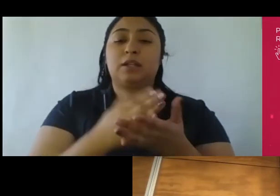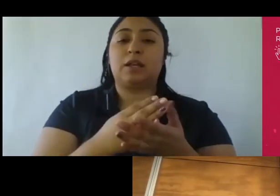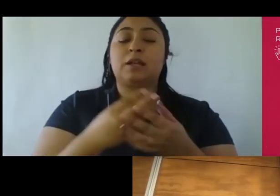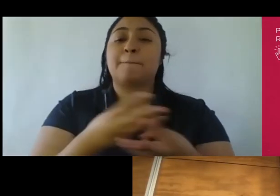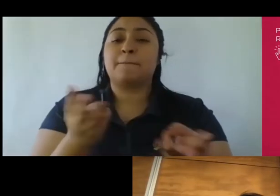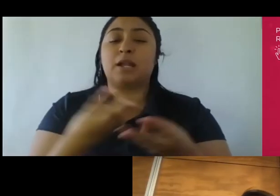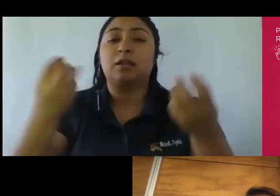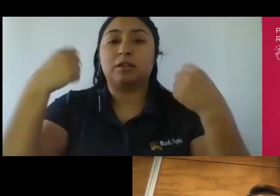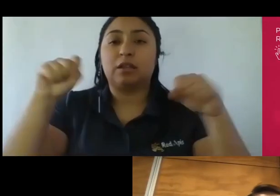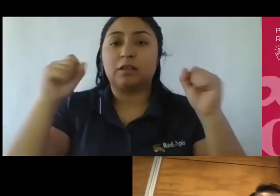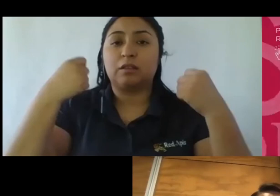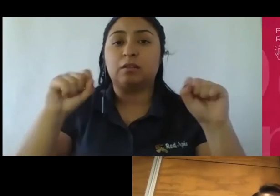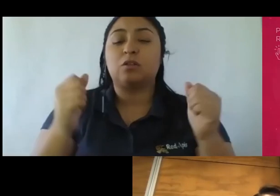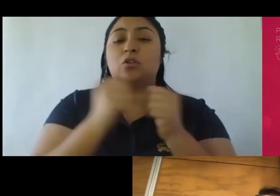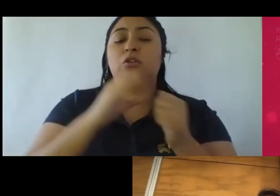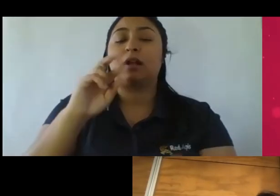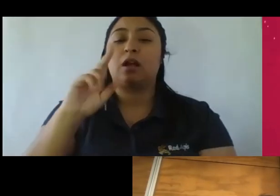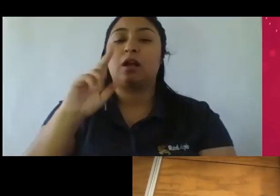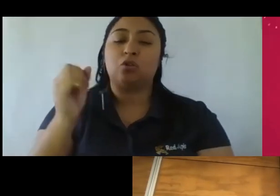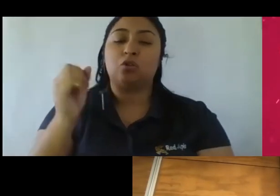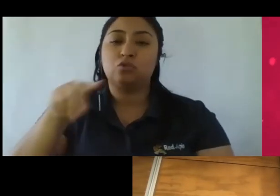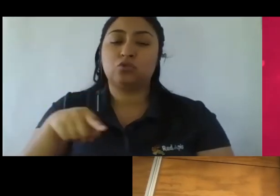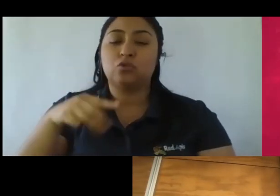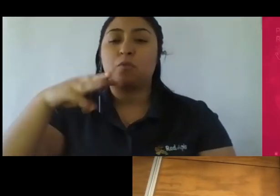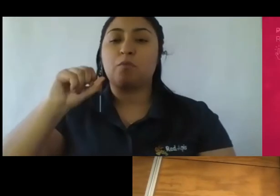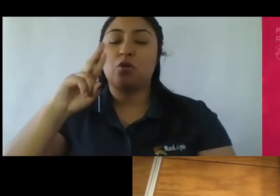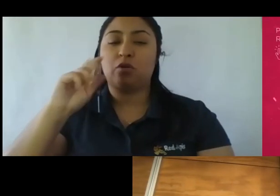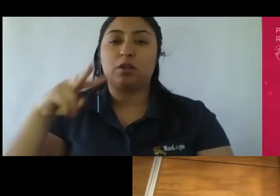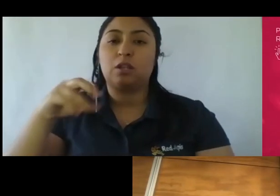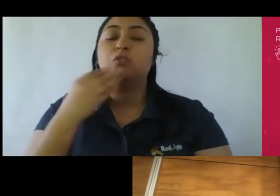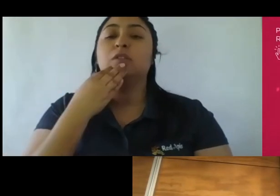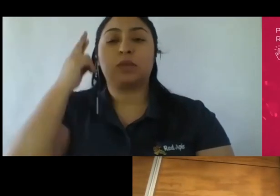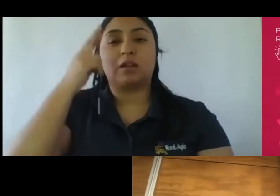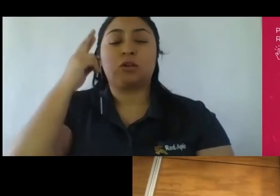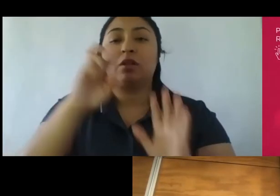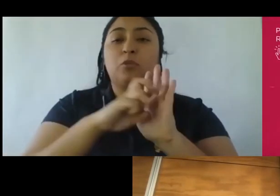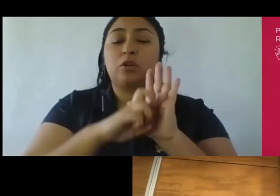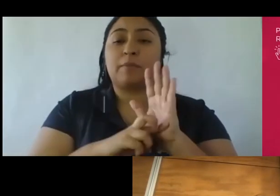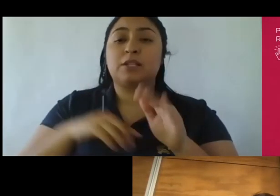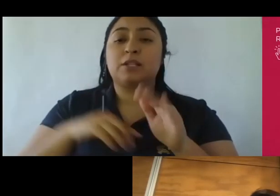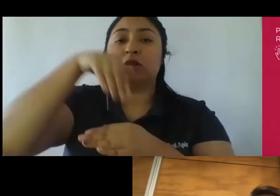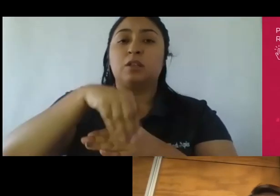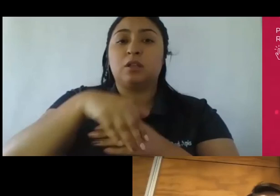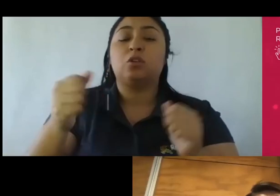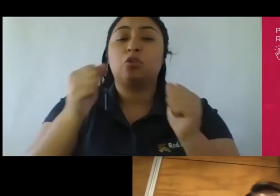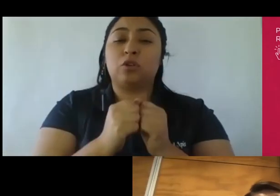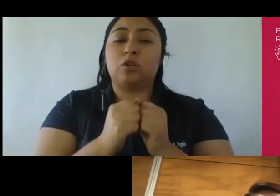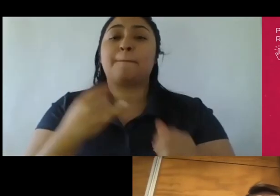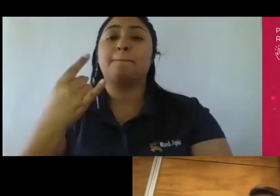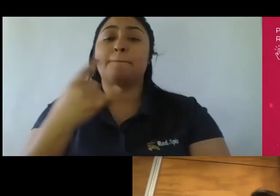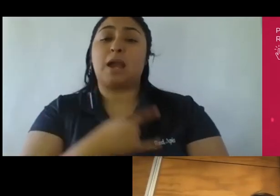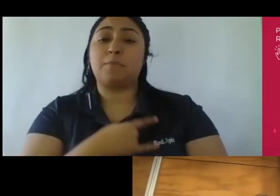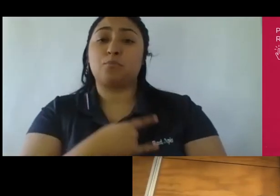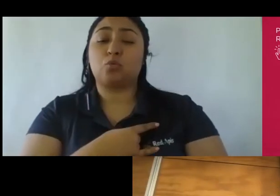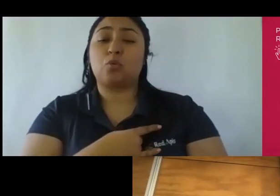pasiones con Carlos Moreno y recordamos también la programación local de la tarde con las sedes de Maipú que tendrán la charla de